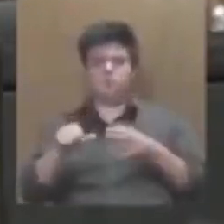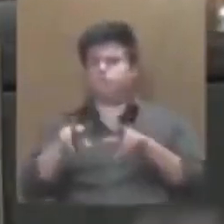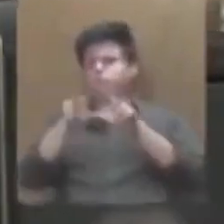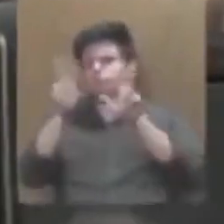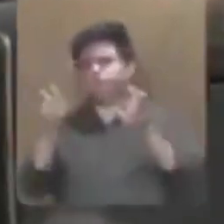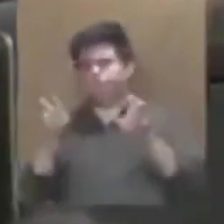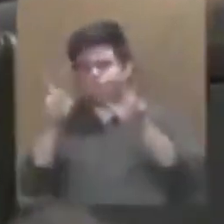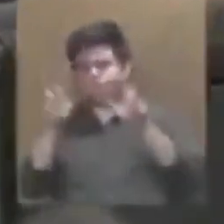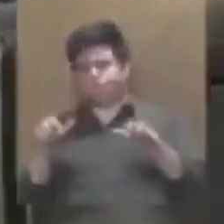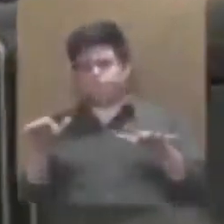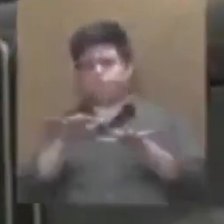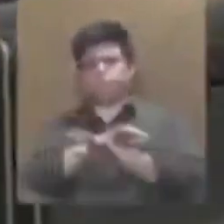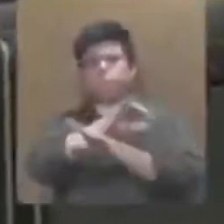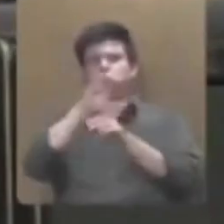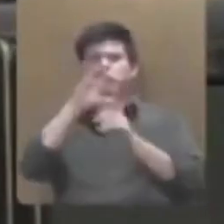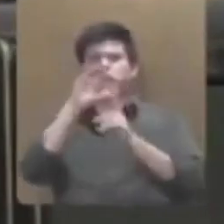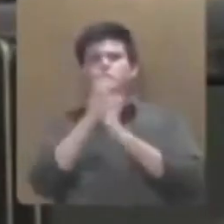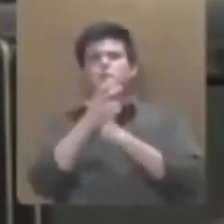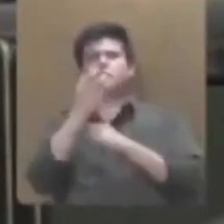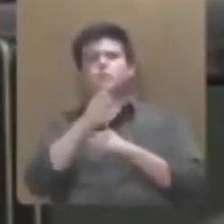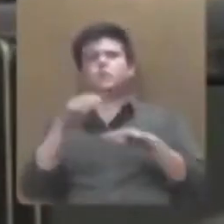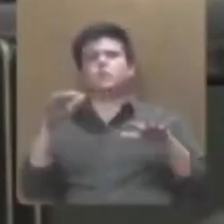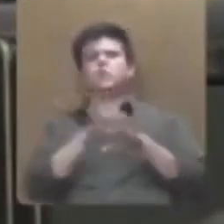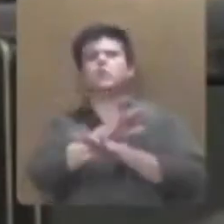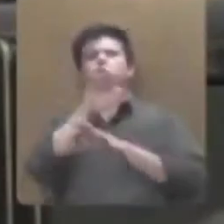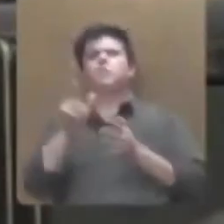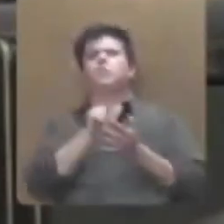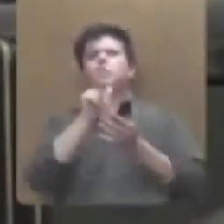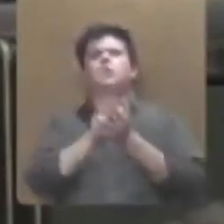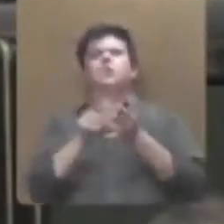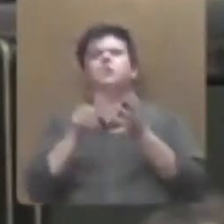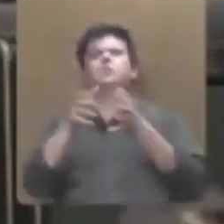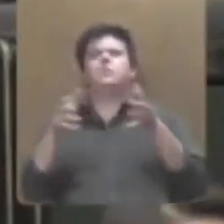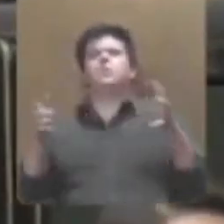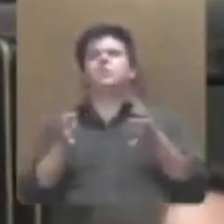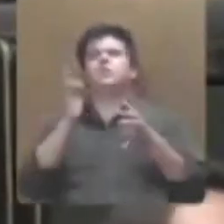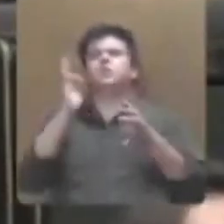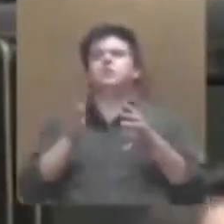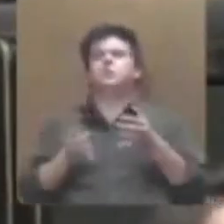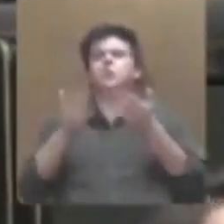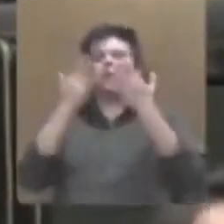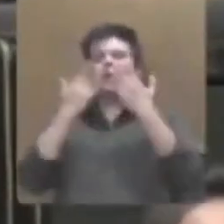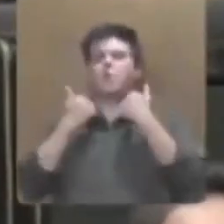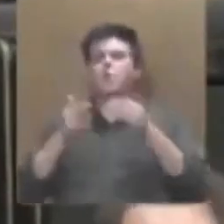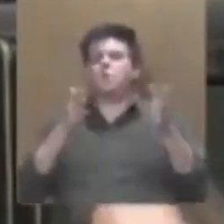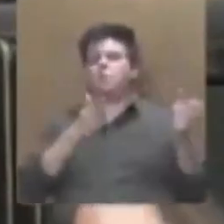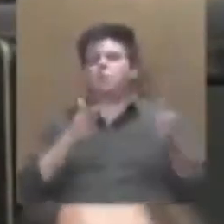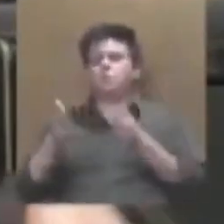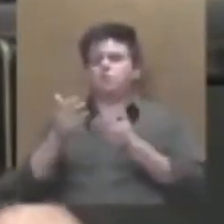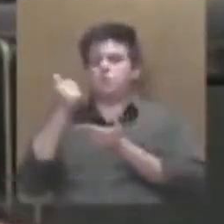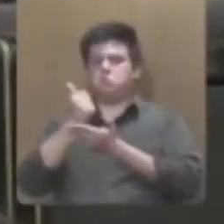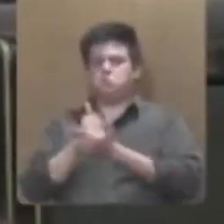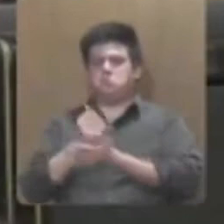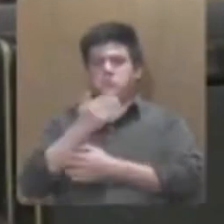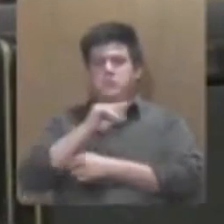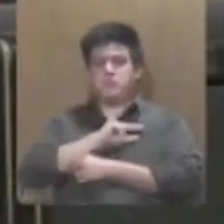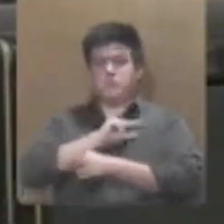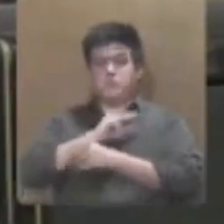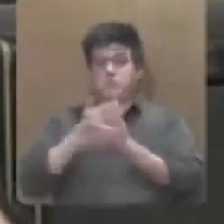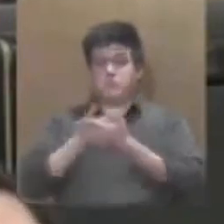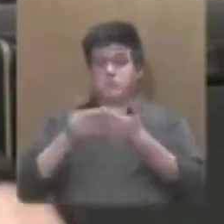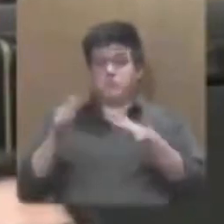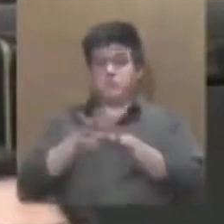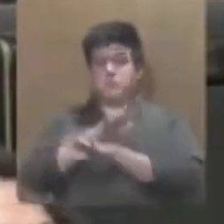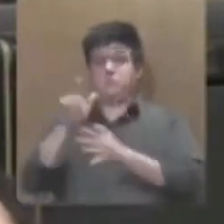reformas al congreso son reformas que se aprueban por mayoría de los legisladores no tienen un proceso de aprobación especial por eso esas